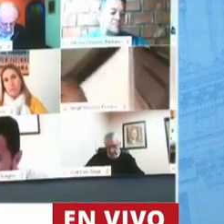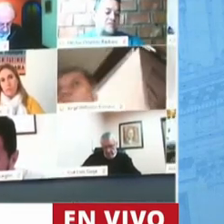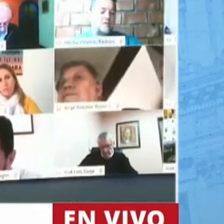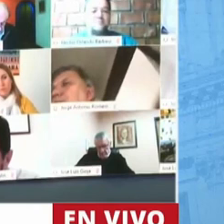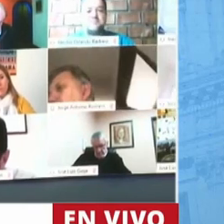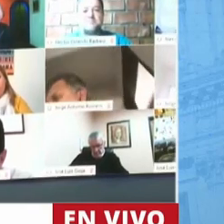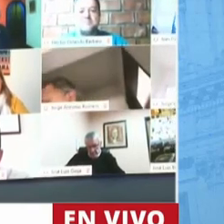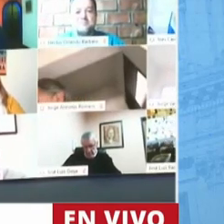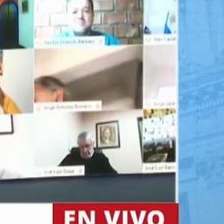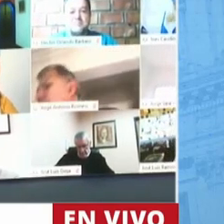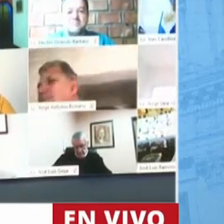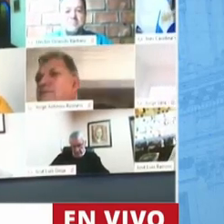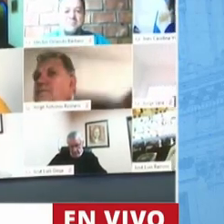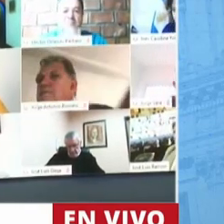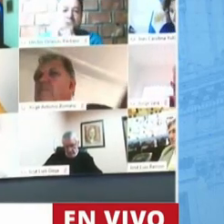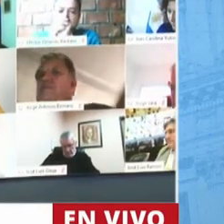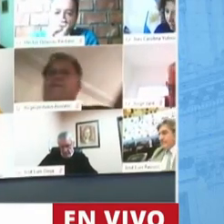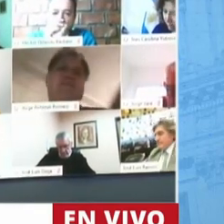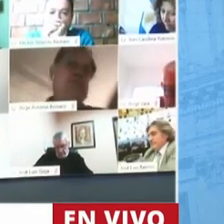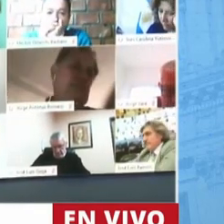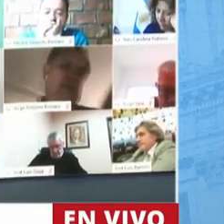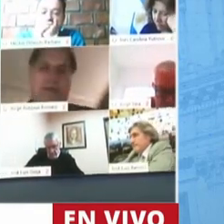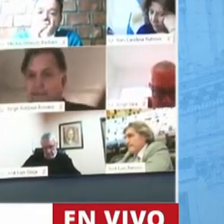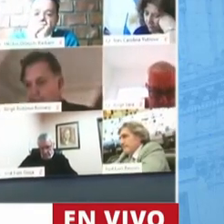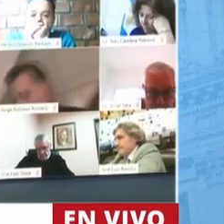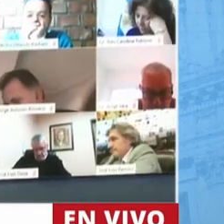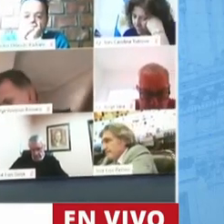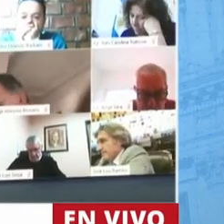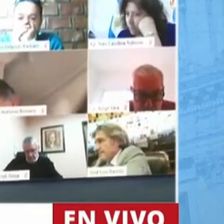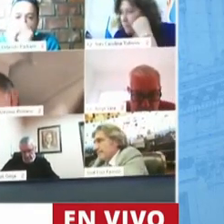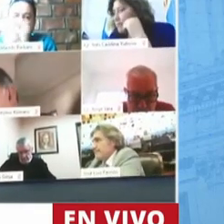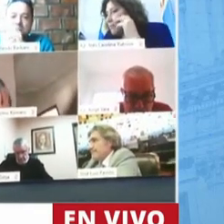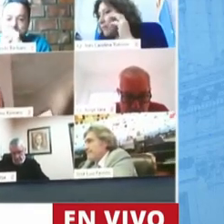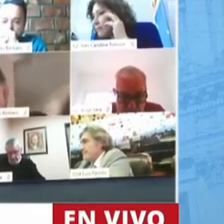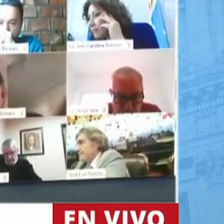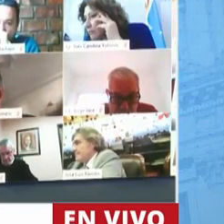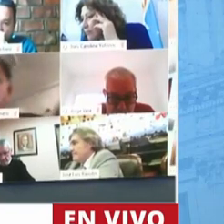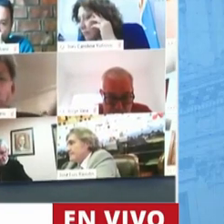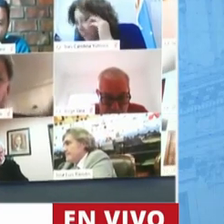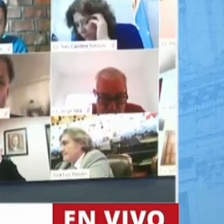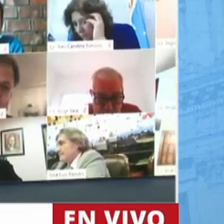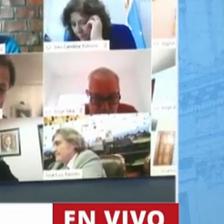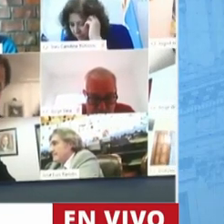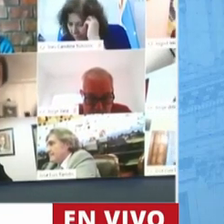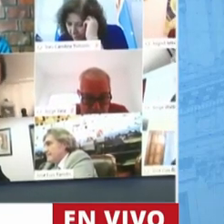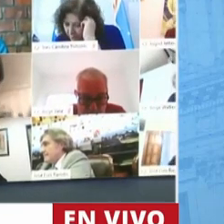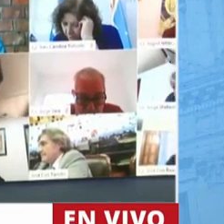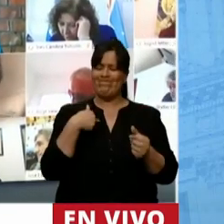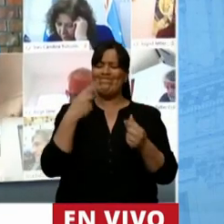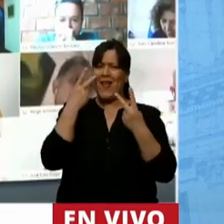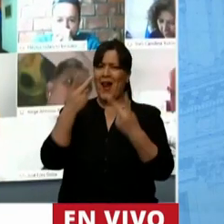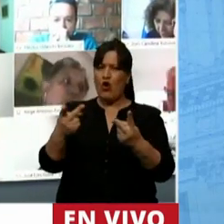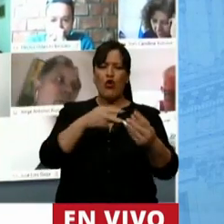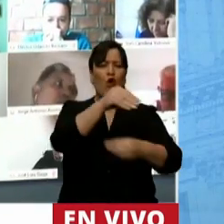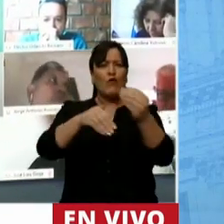venimos a hacernos cargo para terminar yo quiero reconocer a las familias argentinas